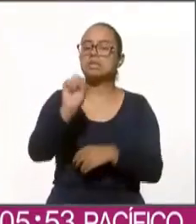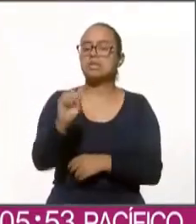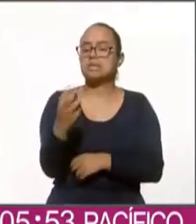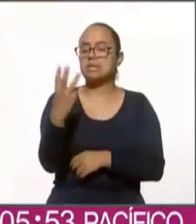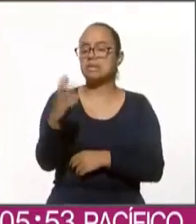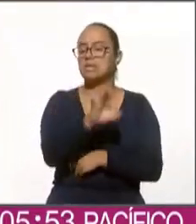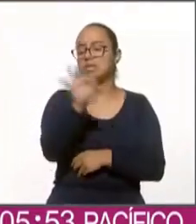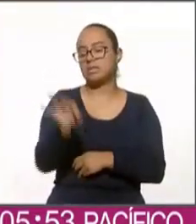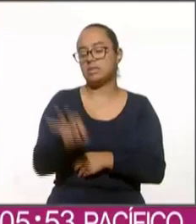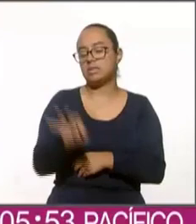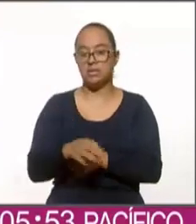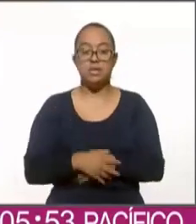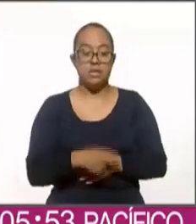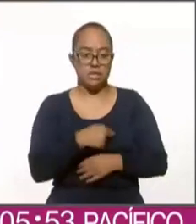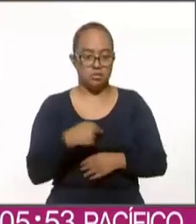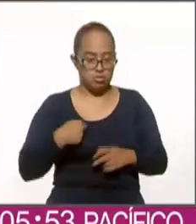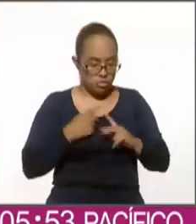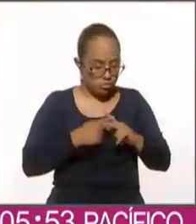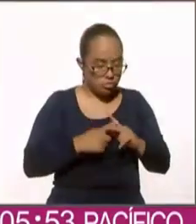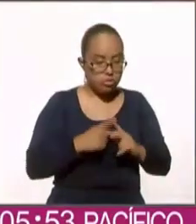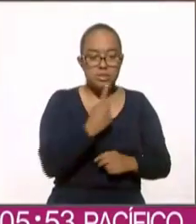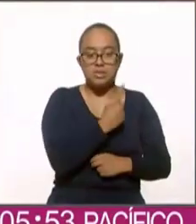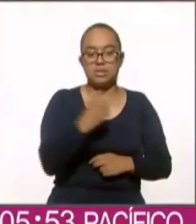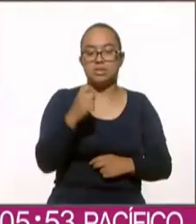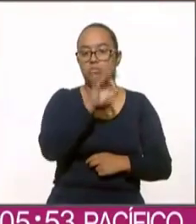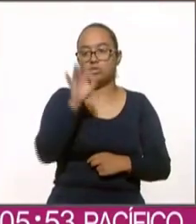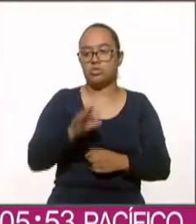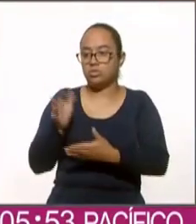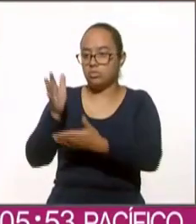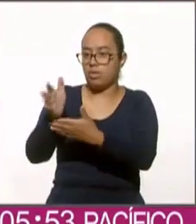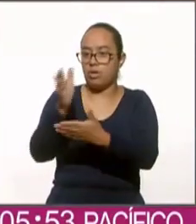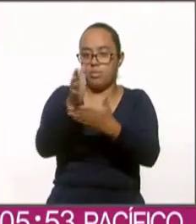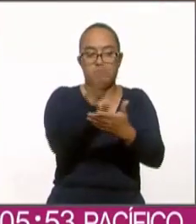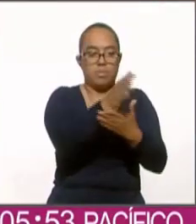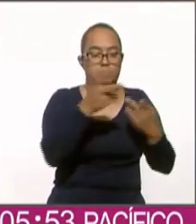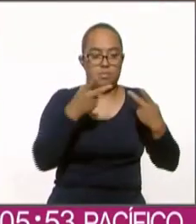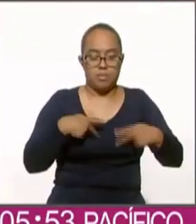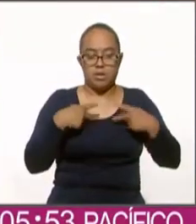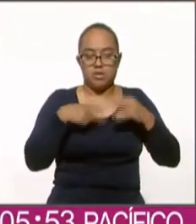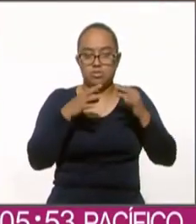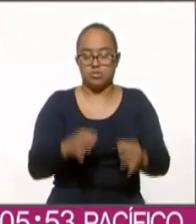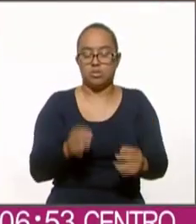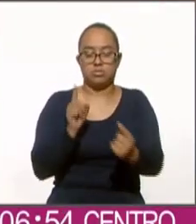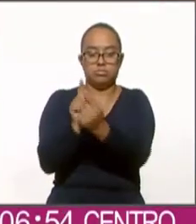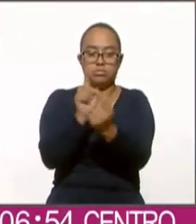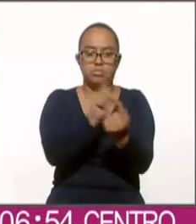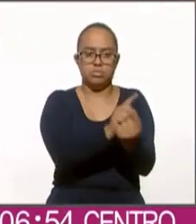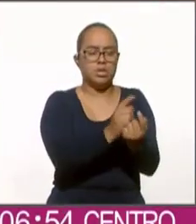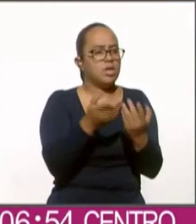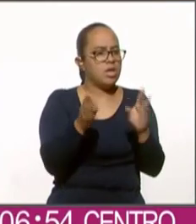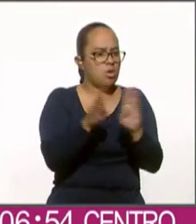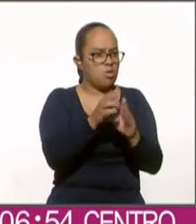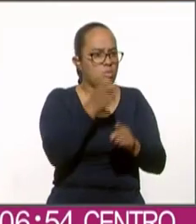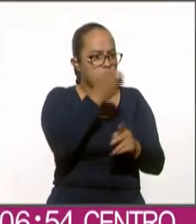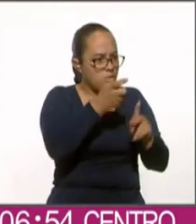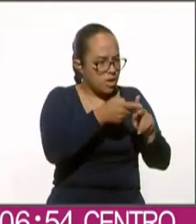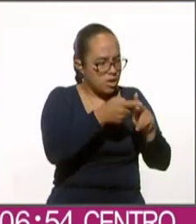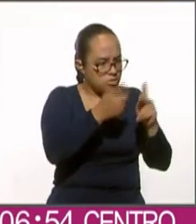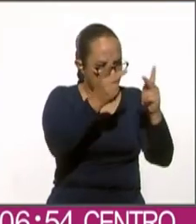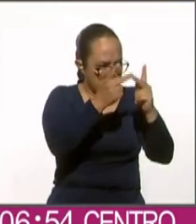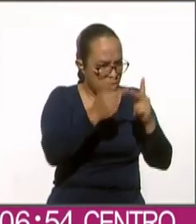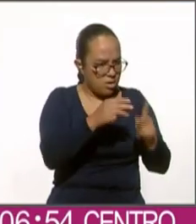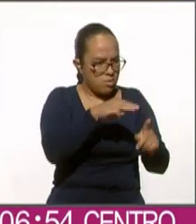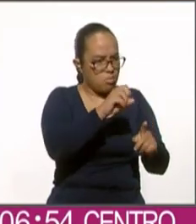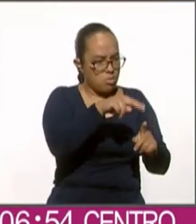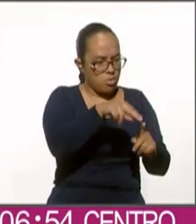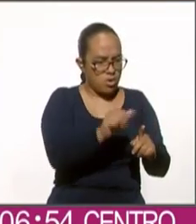están hechas sobre el 100% de la población y entonces para aquellos que les sorprende que coincidieron mucho las mediciones de